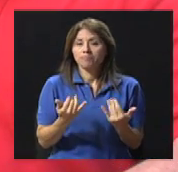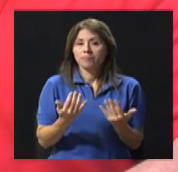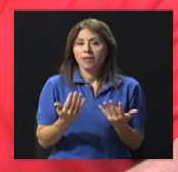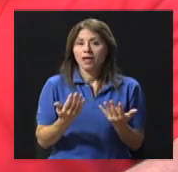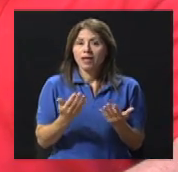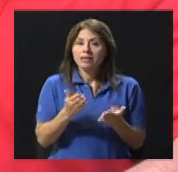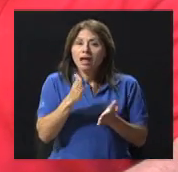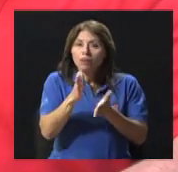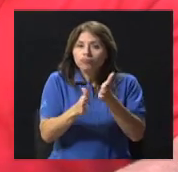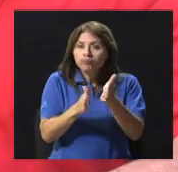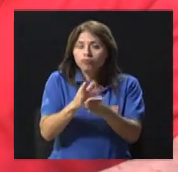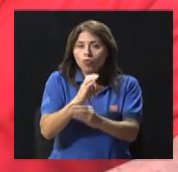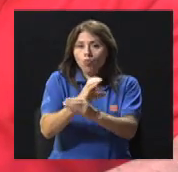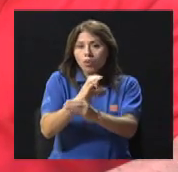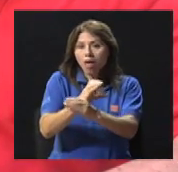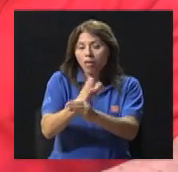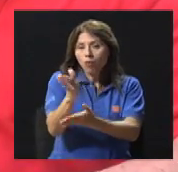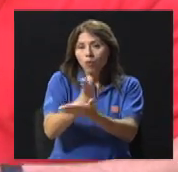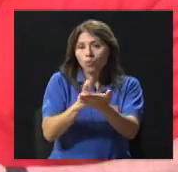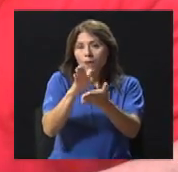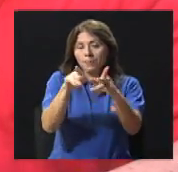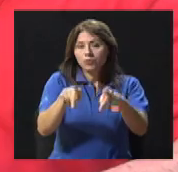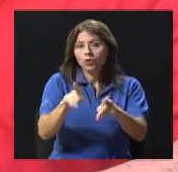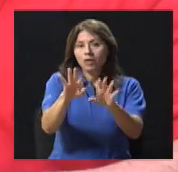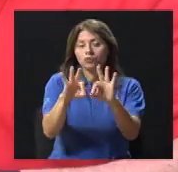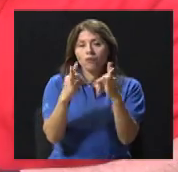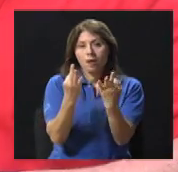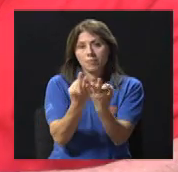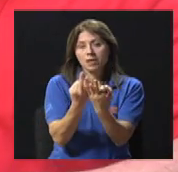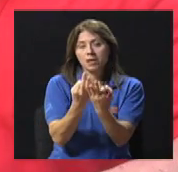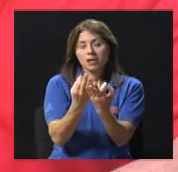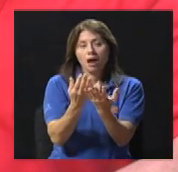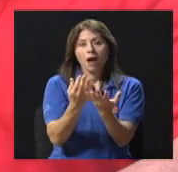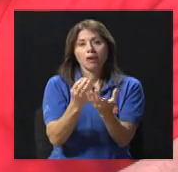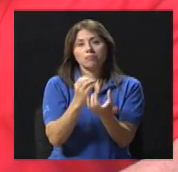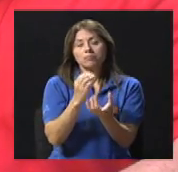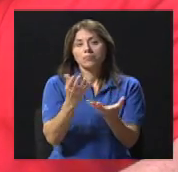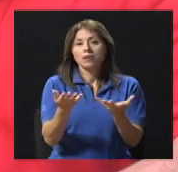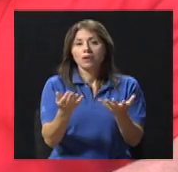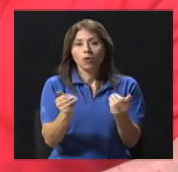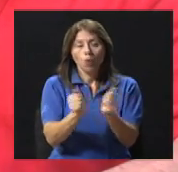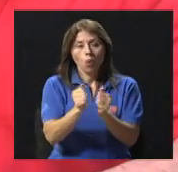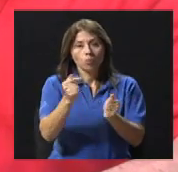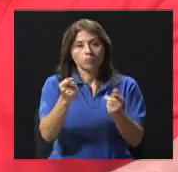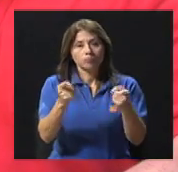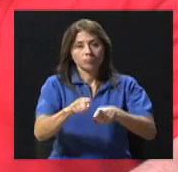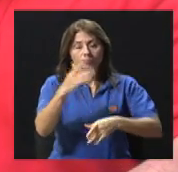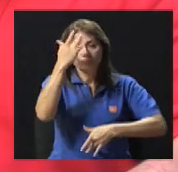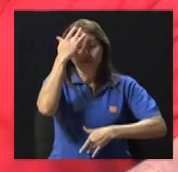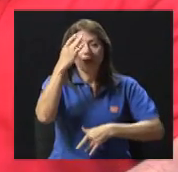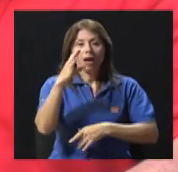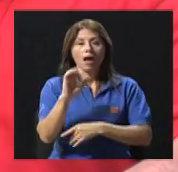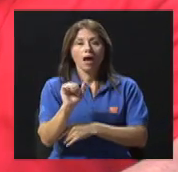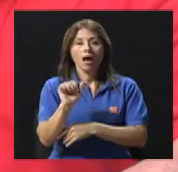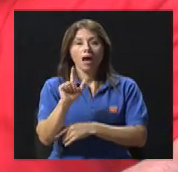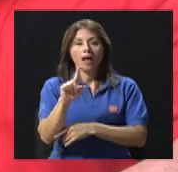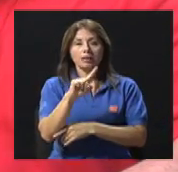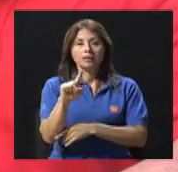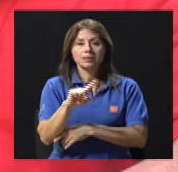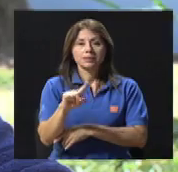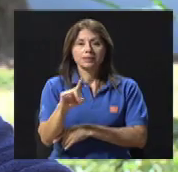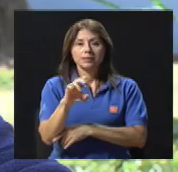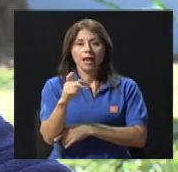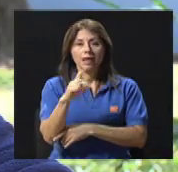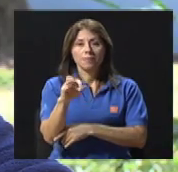de un familiar o que tienen parientes con Alzheimer, ¿qué les podríamos dejar como